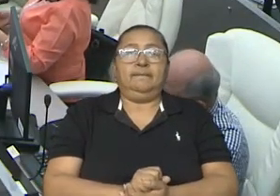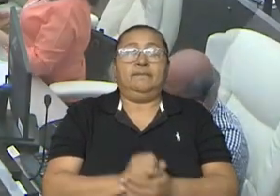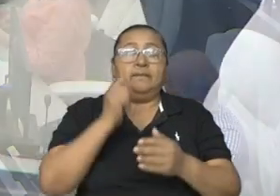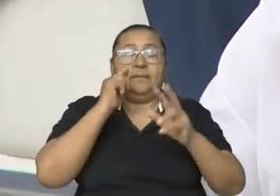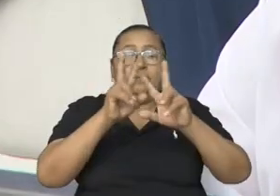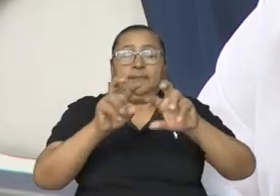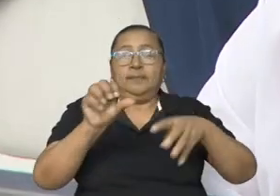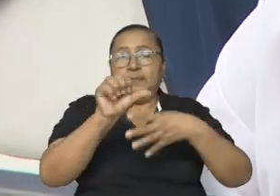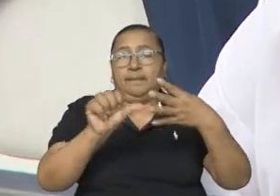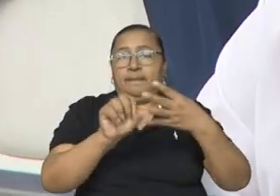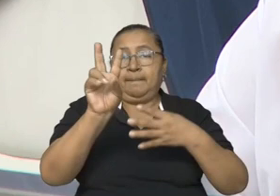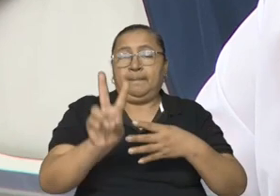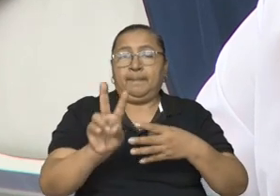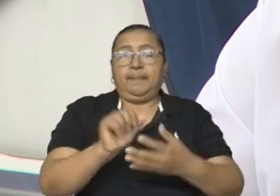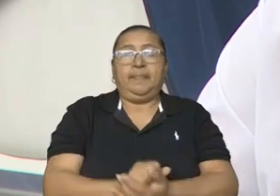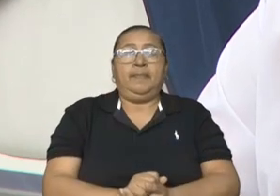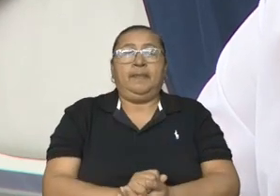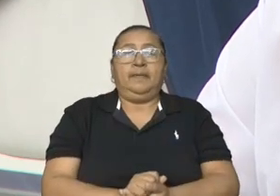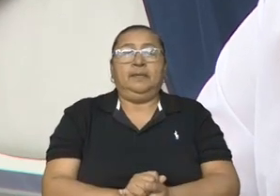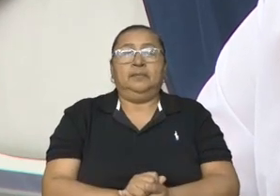Observaciones al artículo segundo.